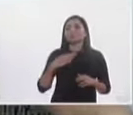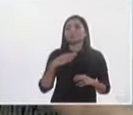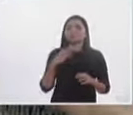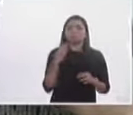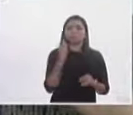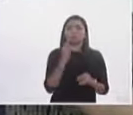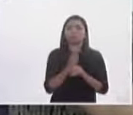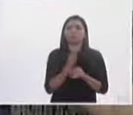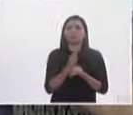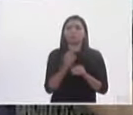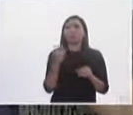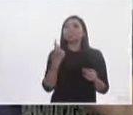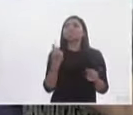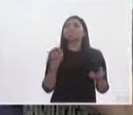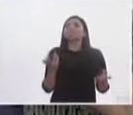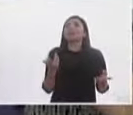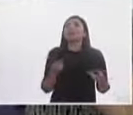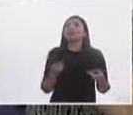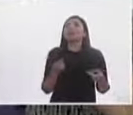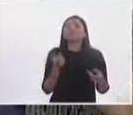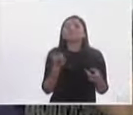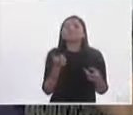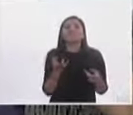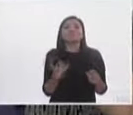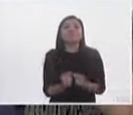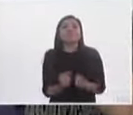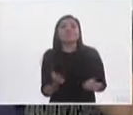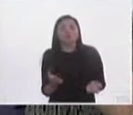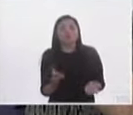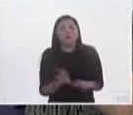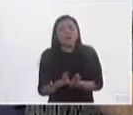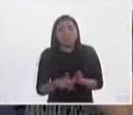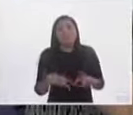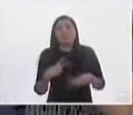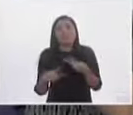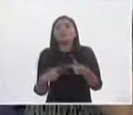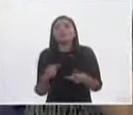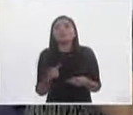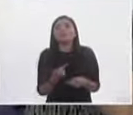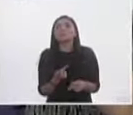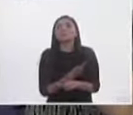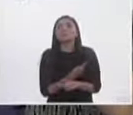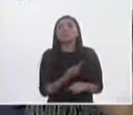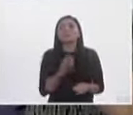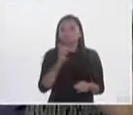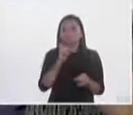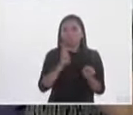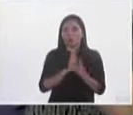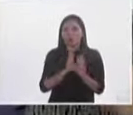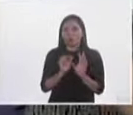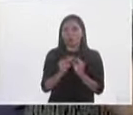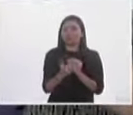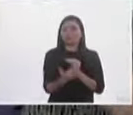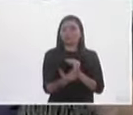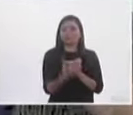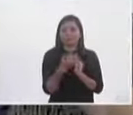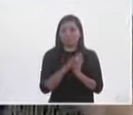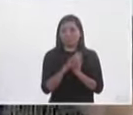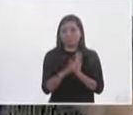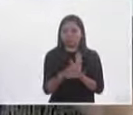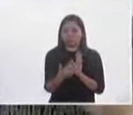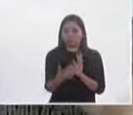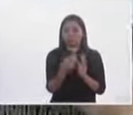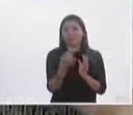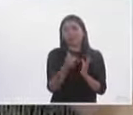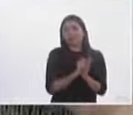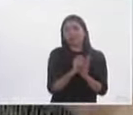¿qué se espera? en breve ¿qué podemos visualizar a corto plazo? porque si bien es el mes de noviembre